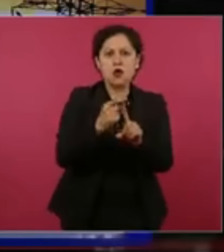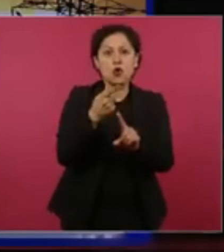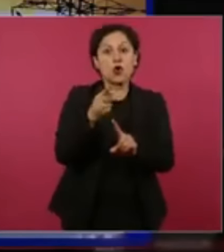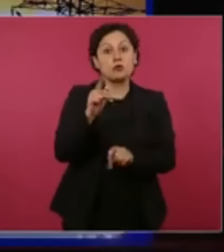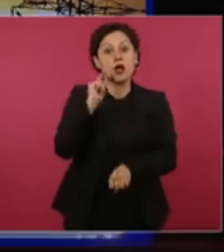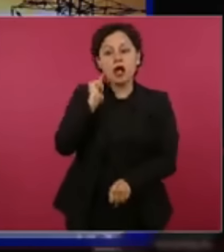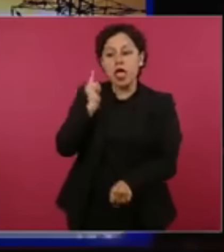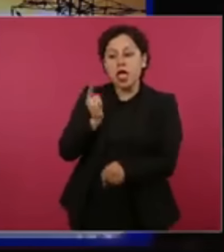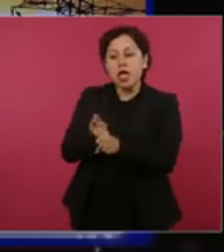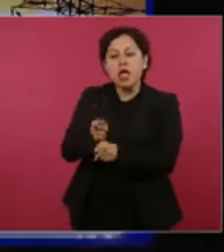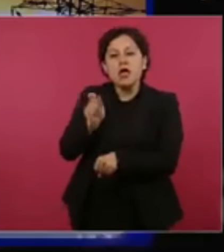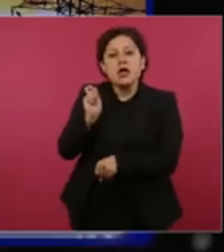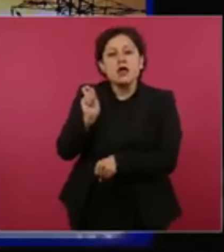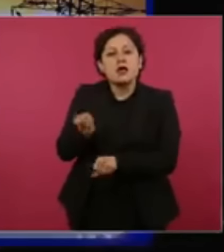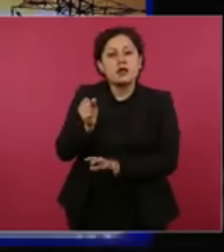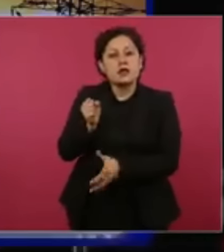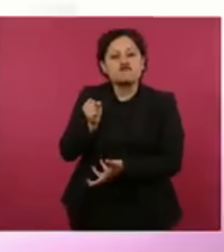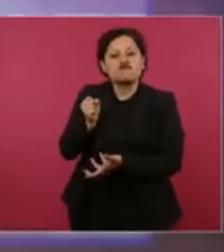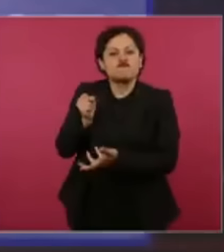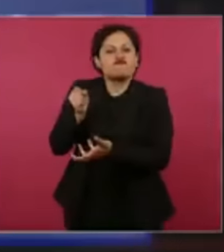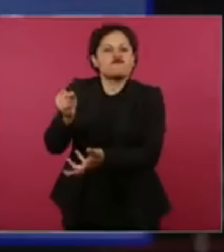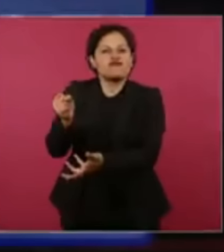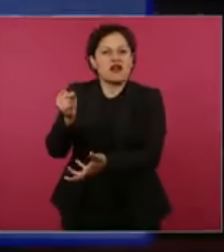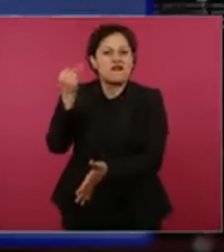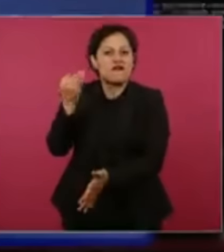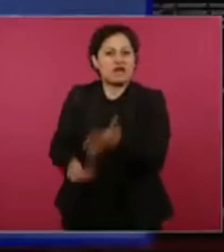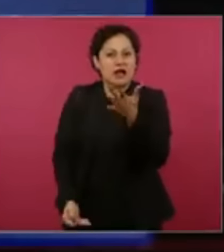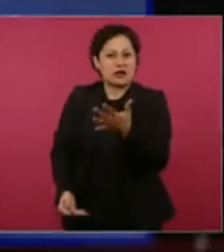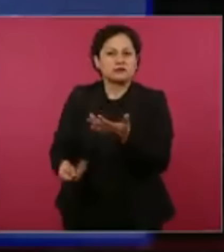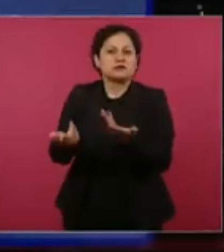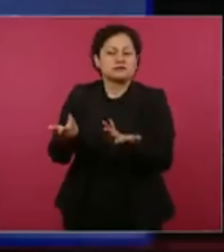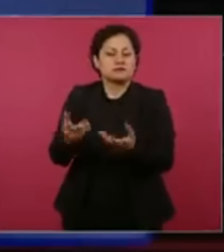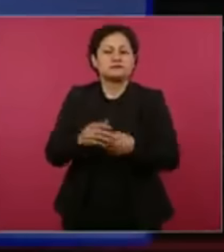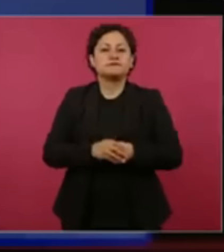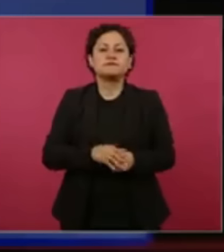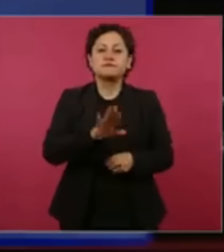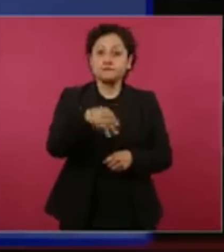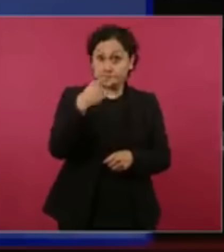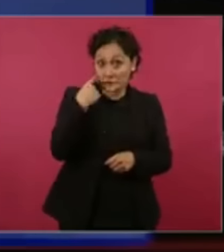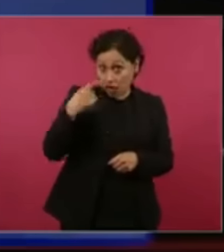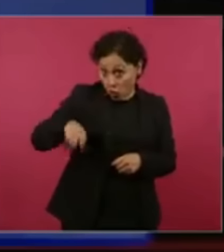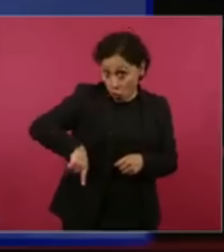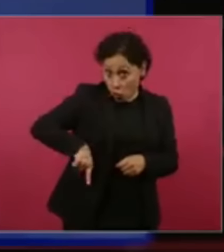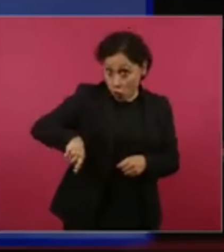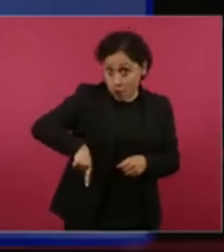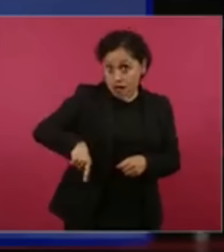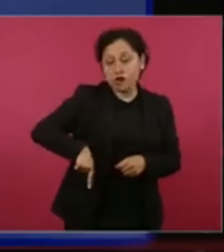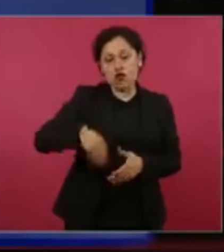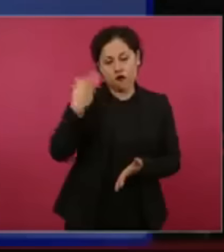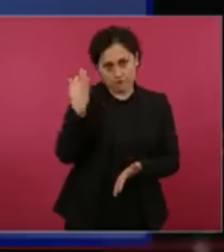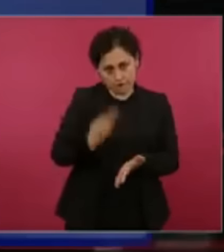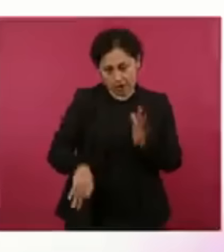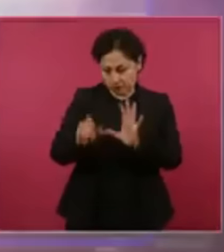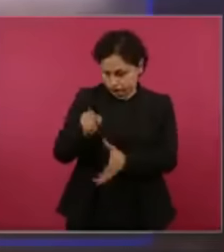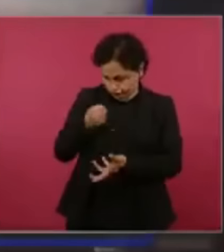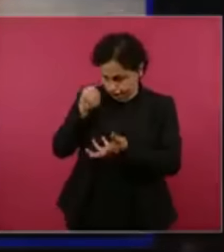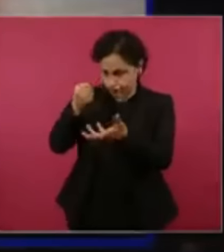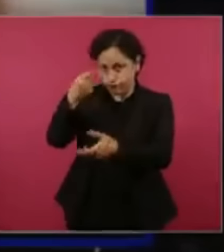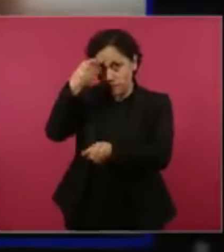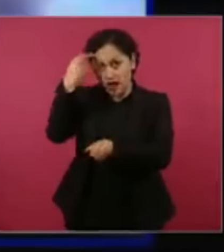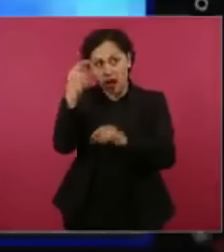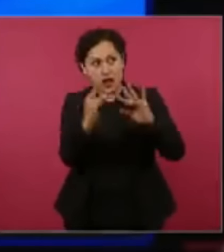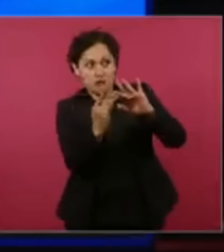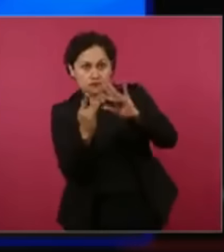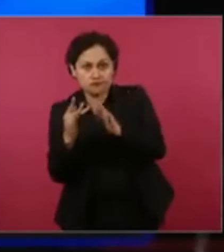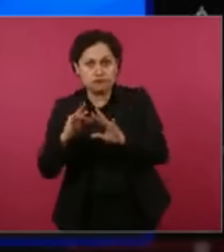exceso, dicen algunos, de ideología. Lo que le toca al gobierno es invertir en las líneas de transmisión, pues no, no lo ha hecho. O sea, mitad